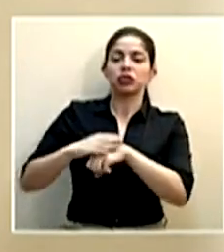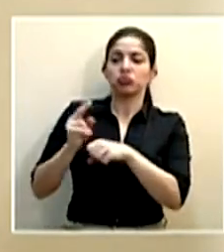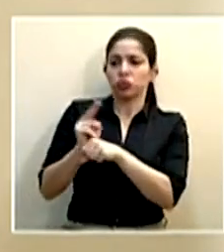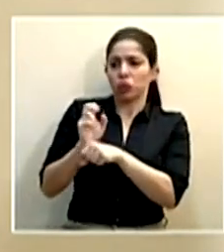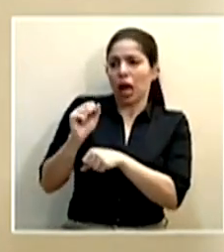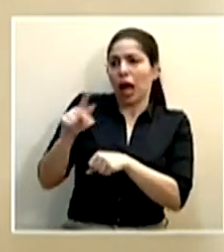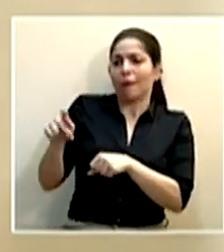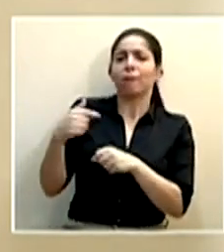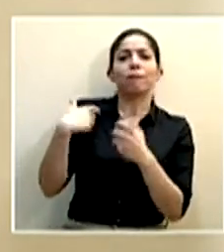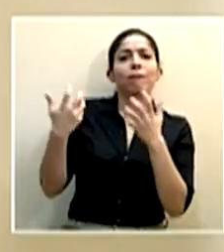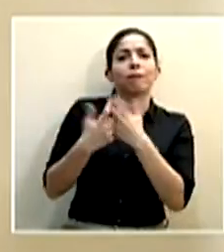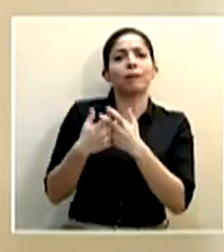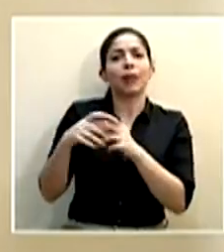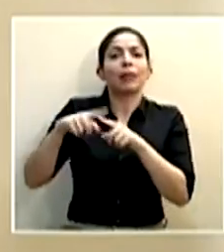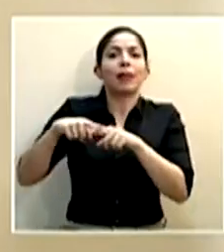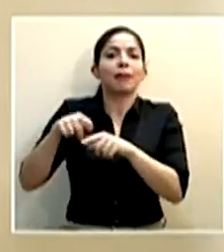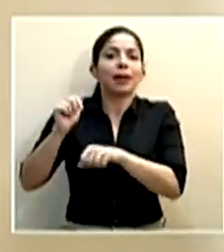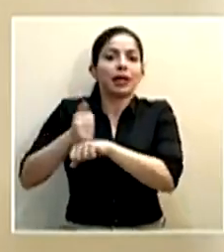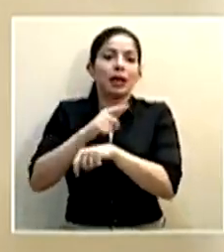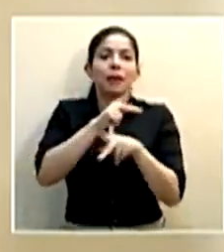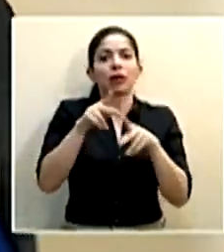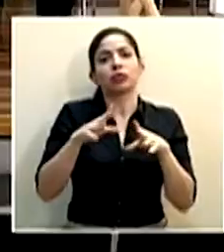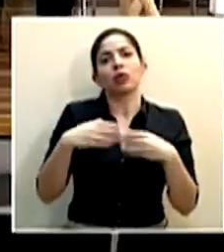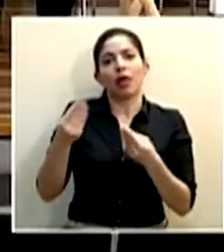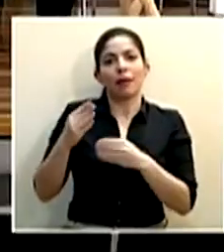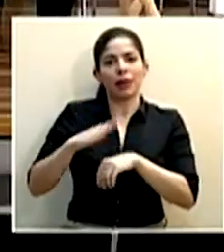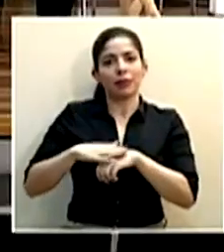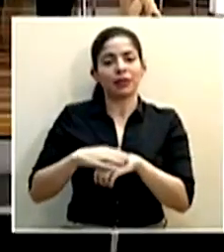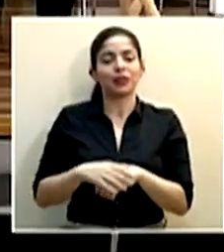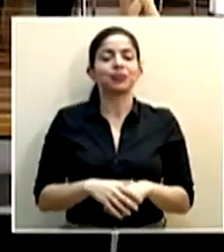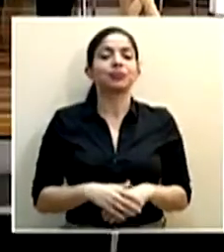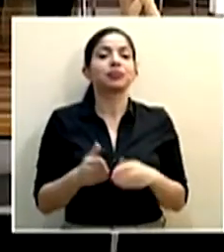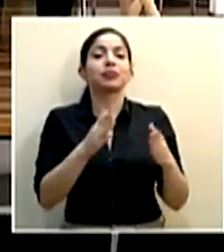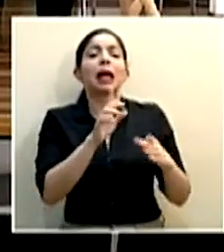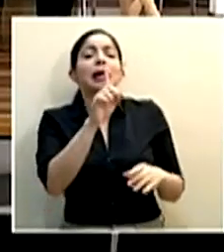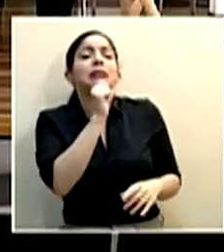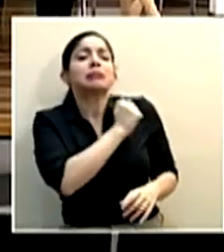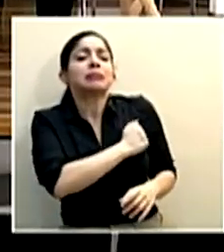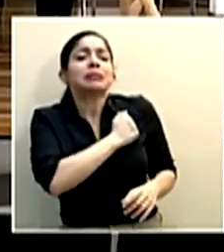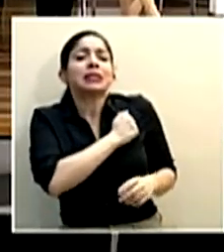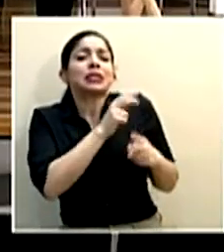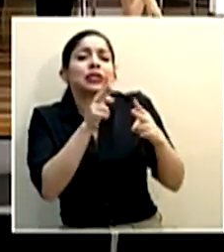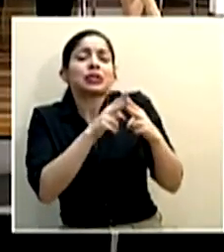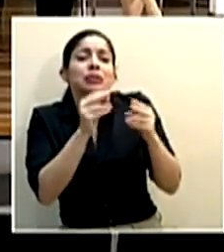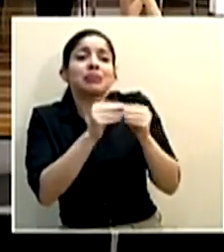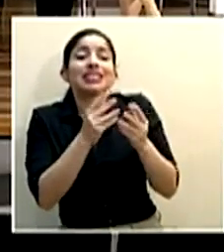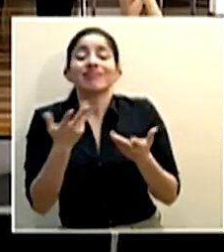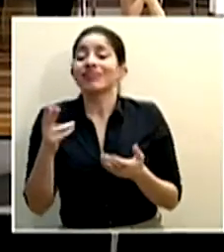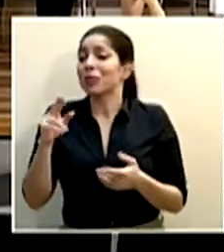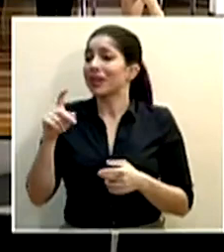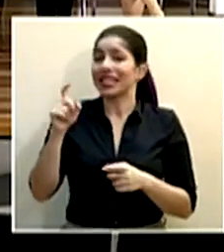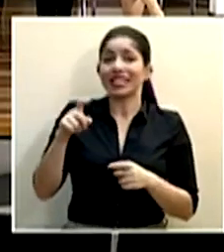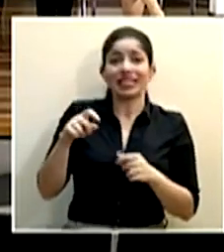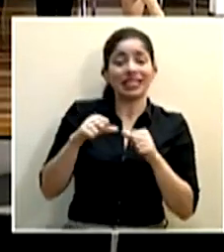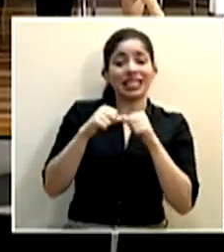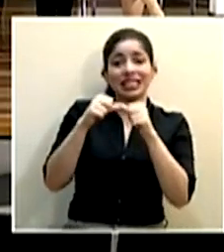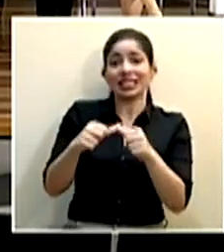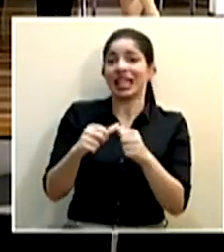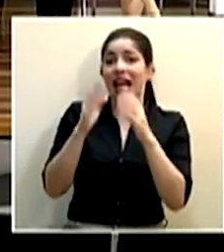aplicación bajo las condiciones que se establezcan. Roberto Brenes, de Repretel. Colegas, debemos continuar